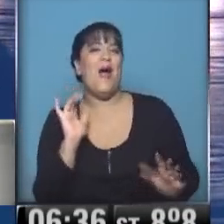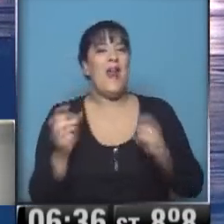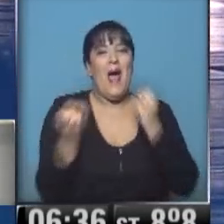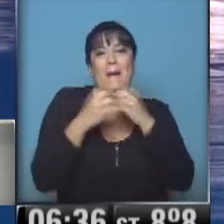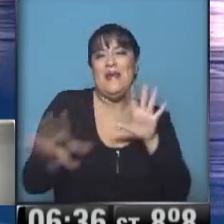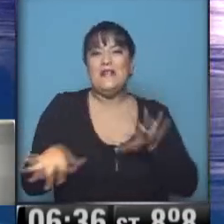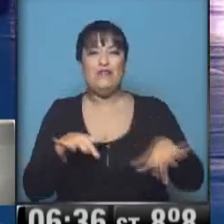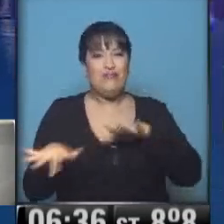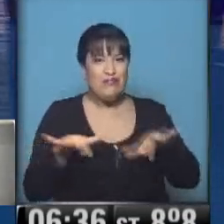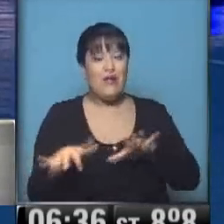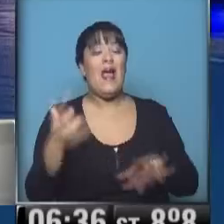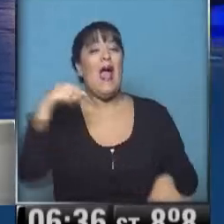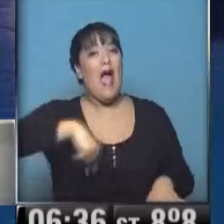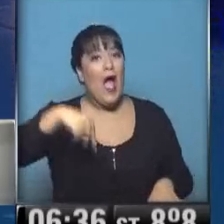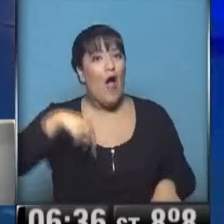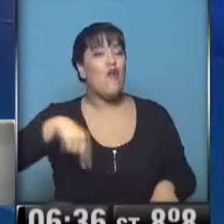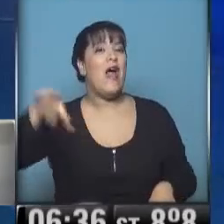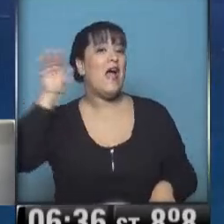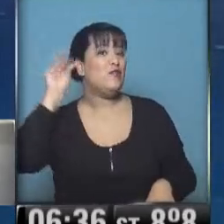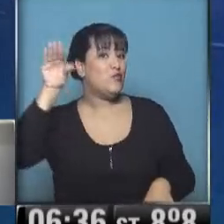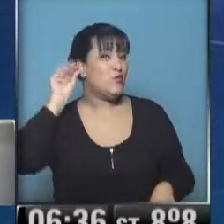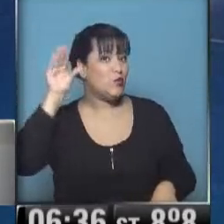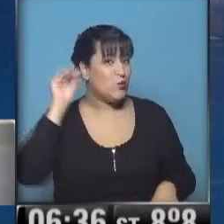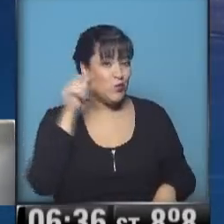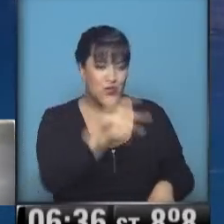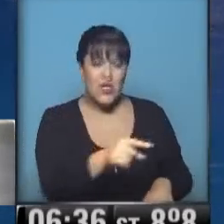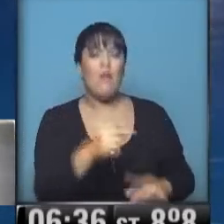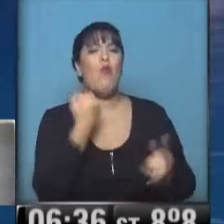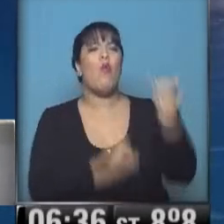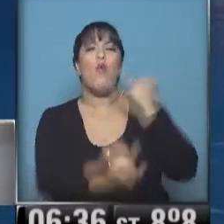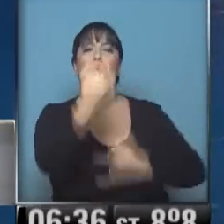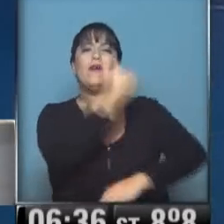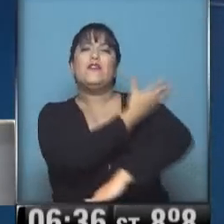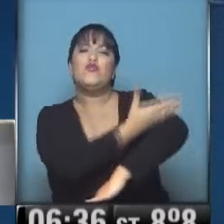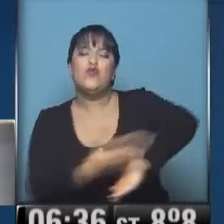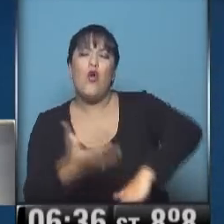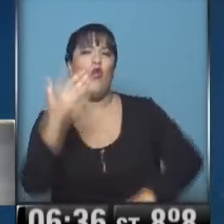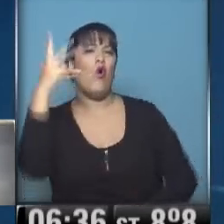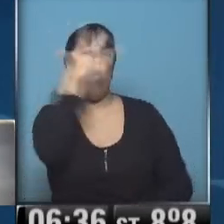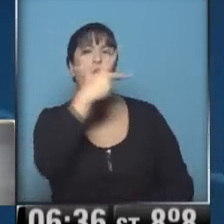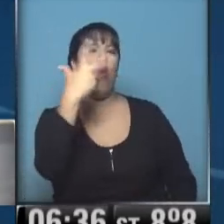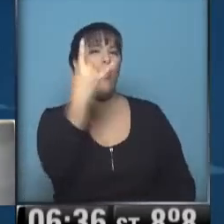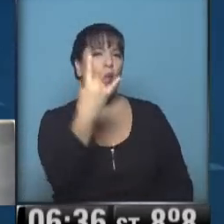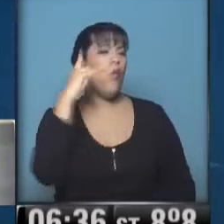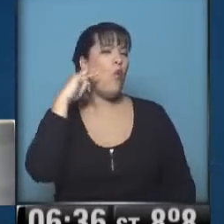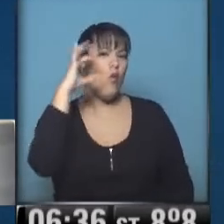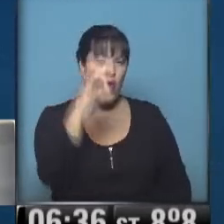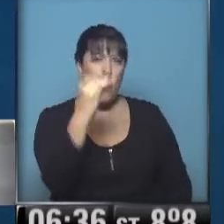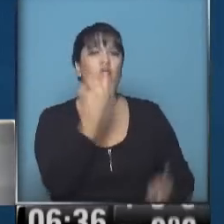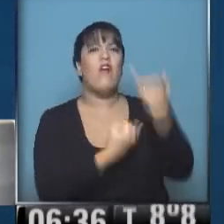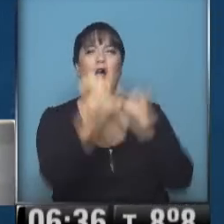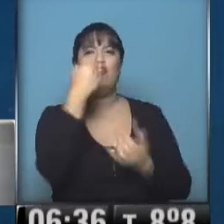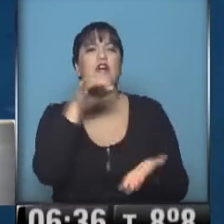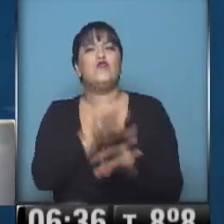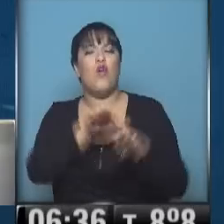calor, que mientras escuchamos, antes de salir de casa, nos cuenta todo Hugo Palamara, el tránsito, los ingresos a Capital Federal,